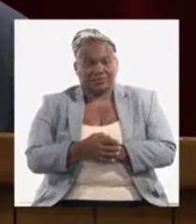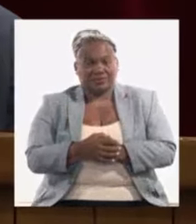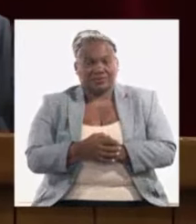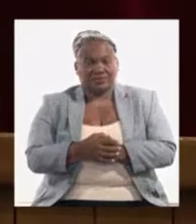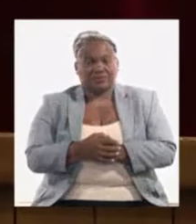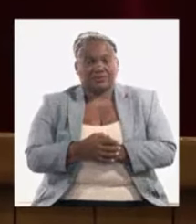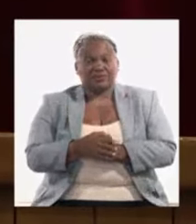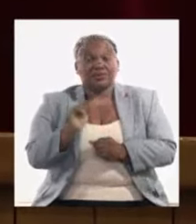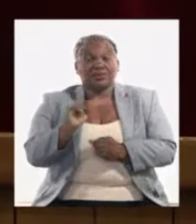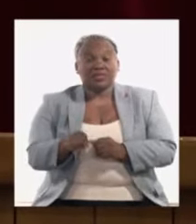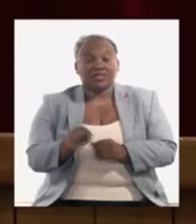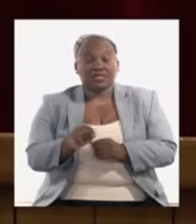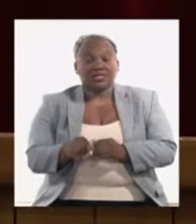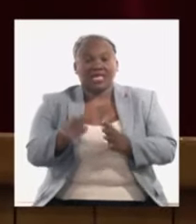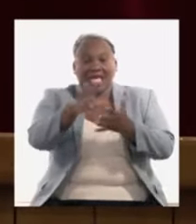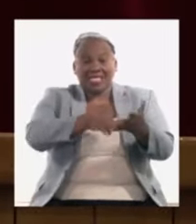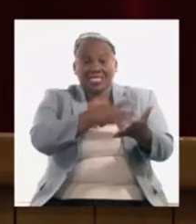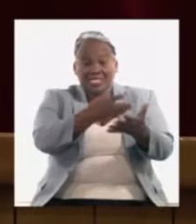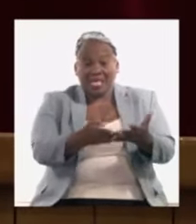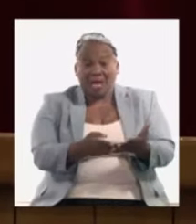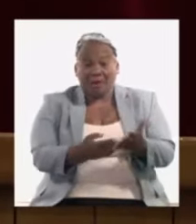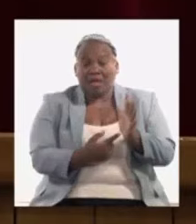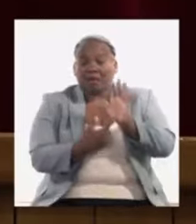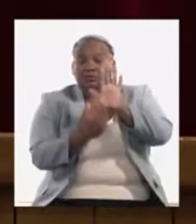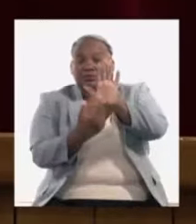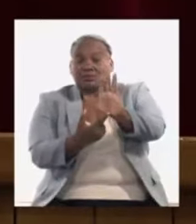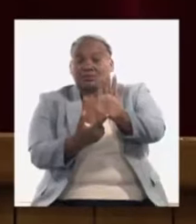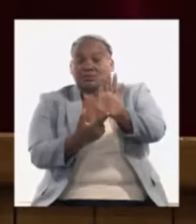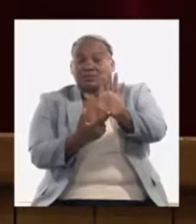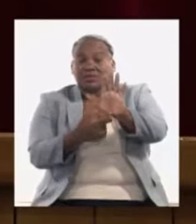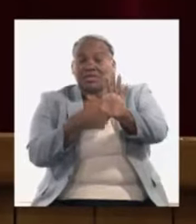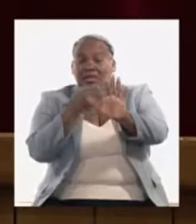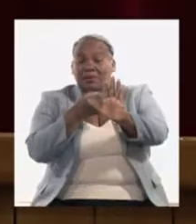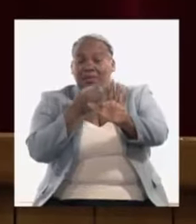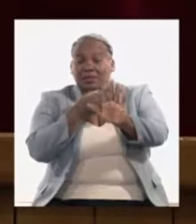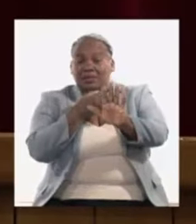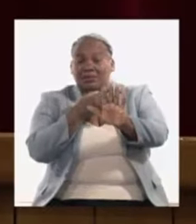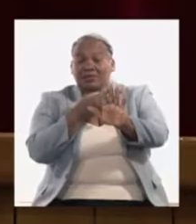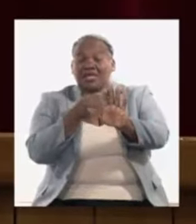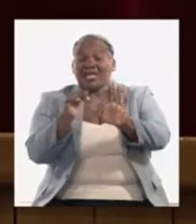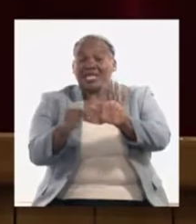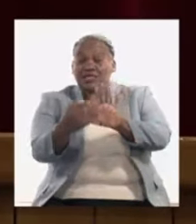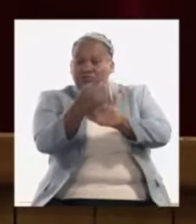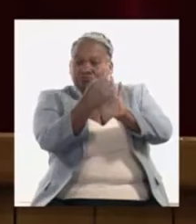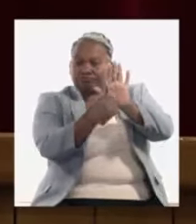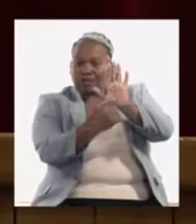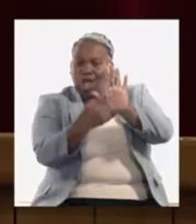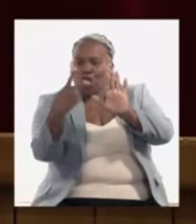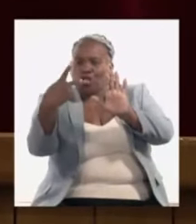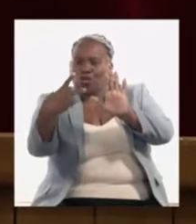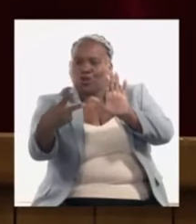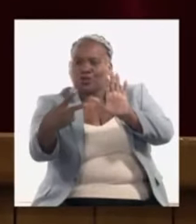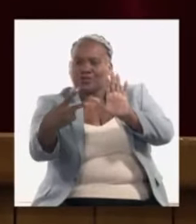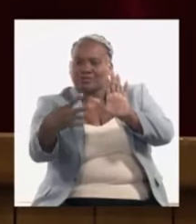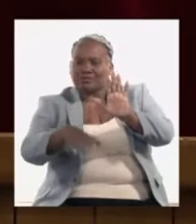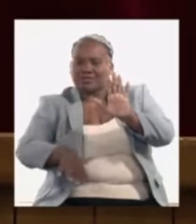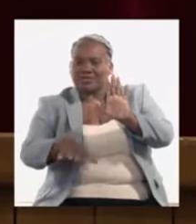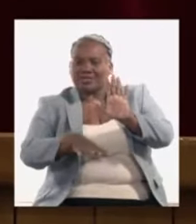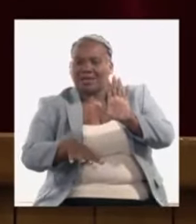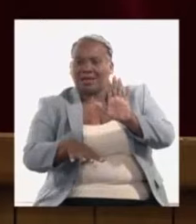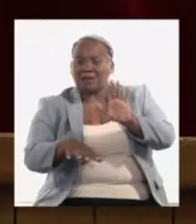esta es la tabla que les planteé que iba a ilustrar esto es para ilustrar dos cuestiones básicas una